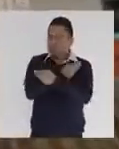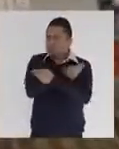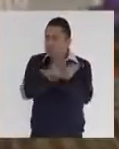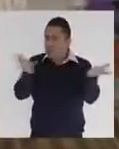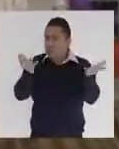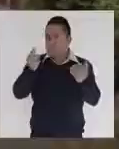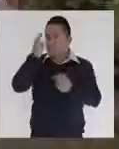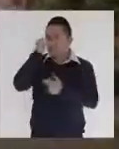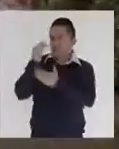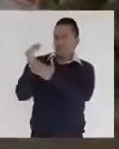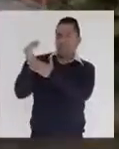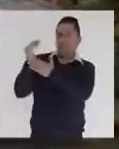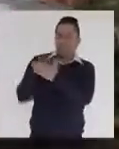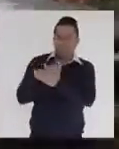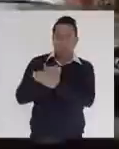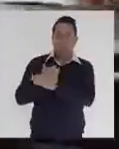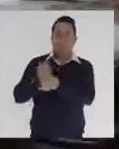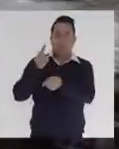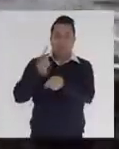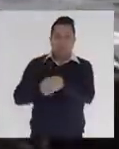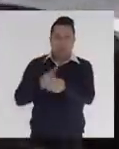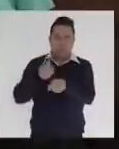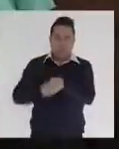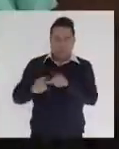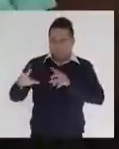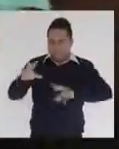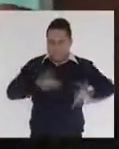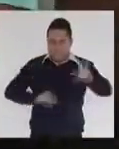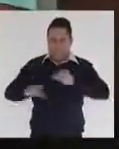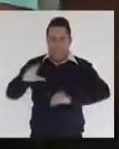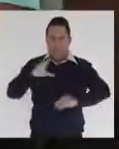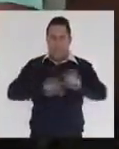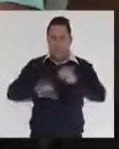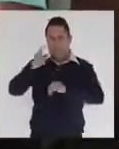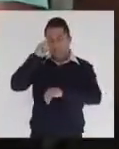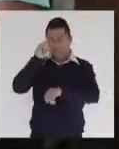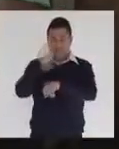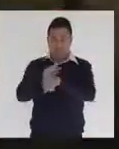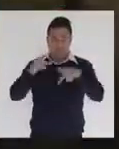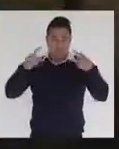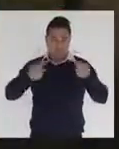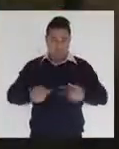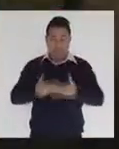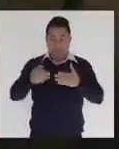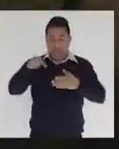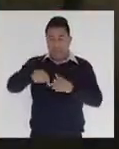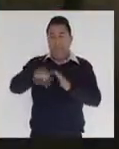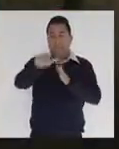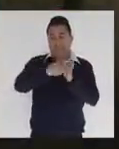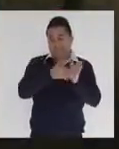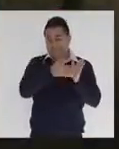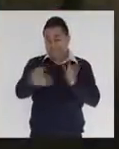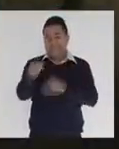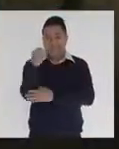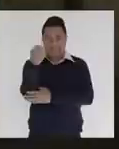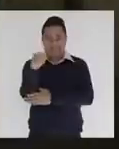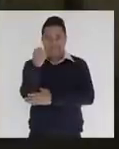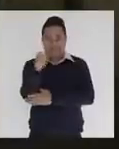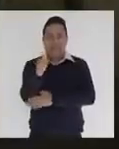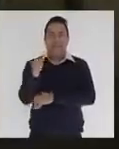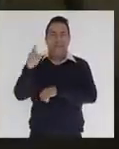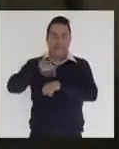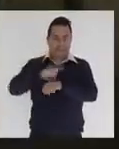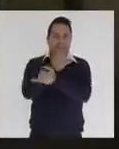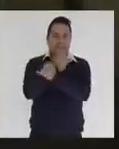base de alcohol para frenar la propagación del virus en la población. En este mes patrio, quiero hacer una